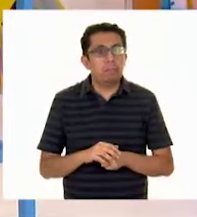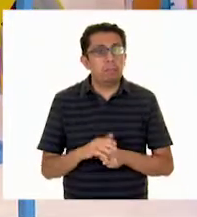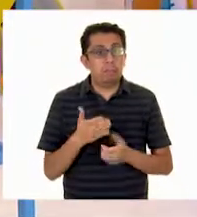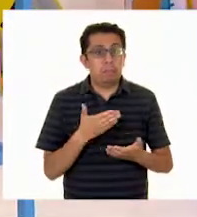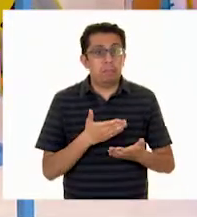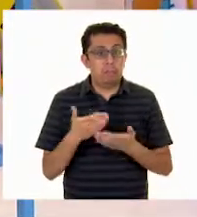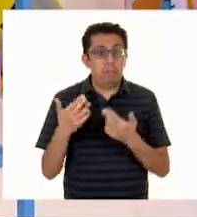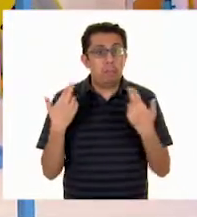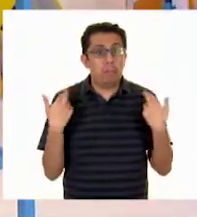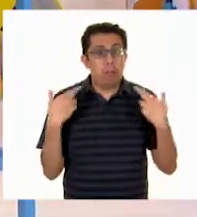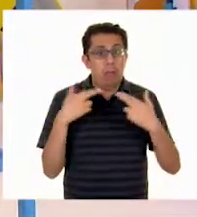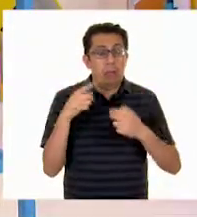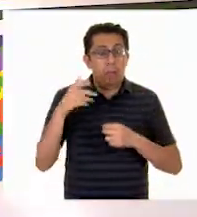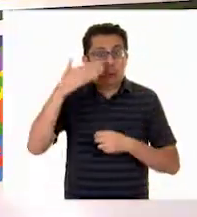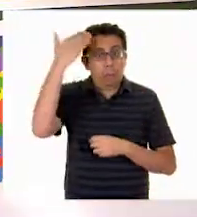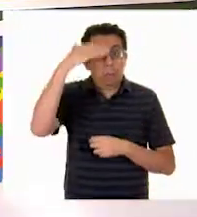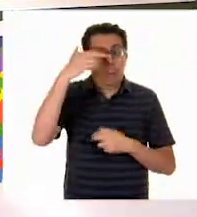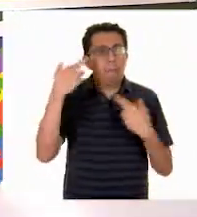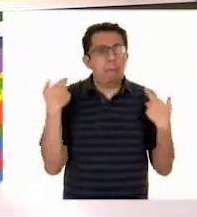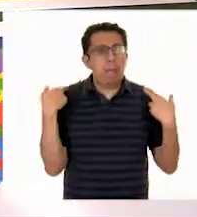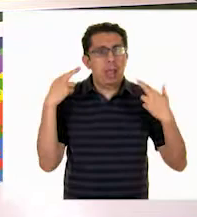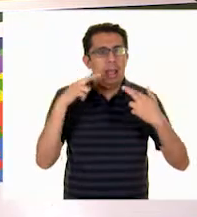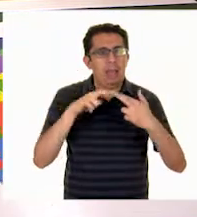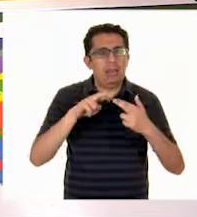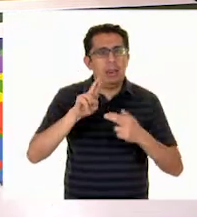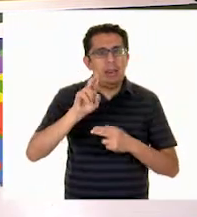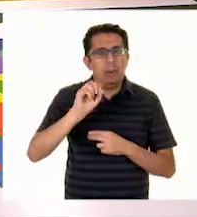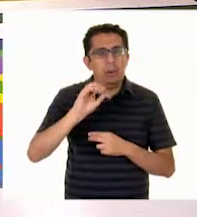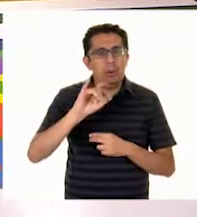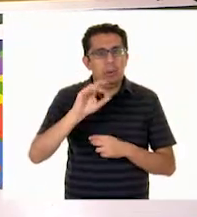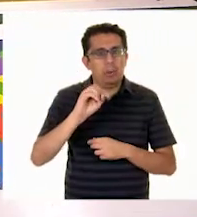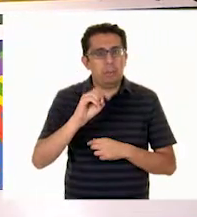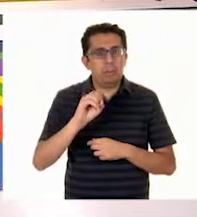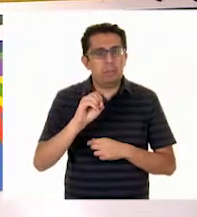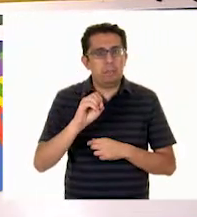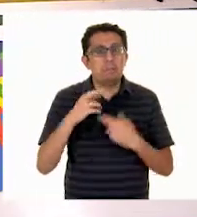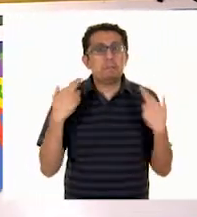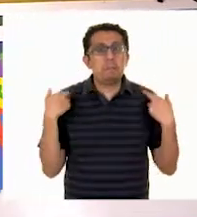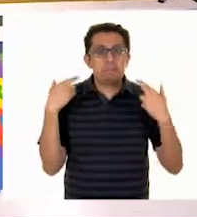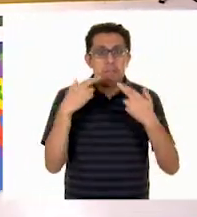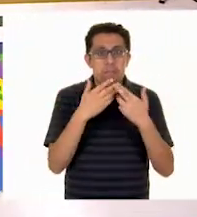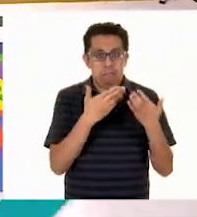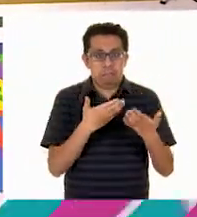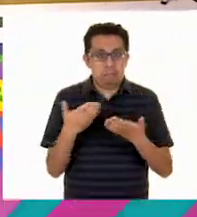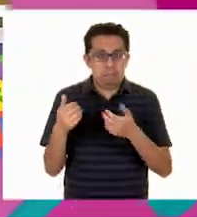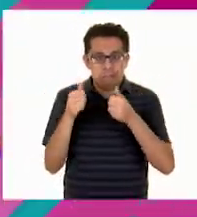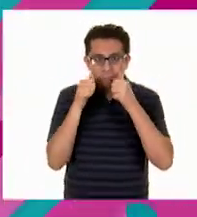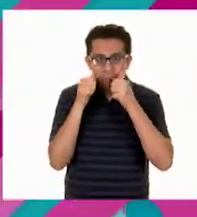experta? La maestra Rocío. Así que, maestra, te vemos y escuchamos.